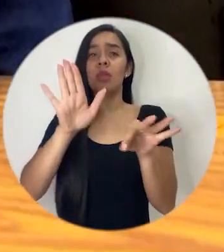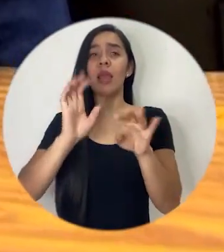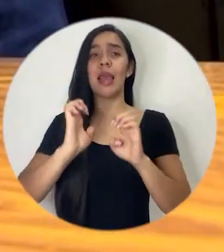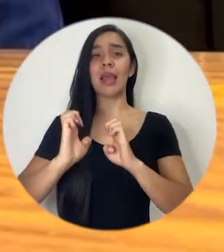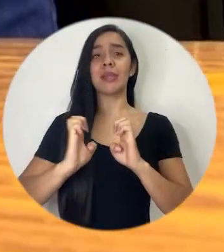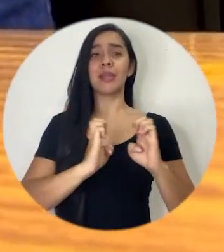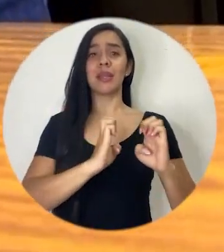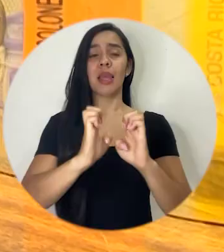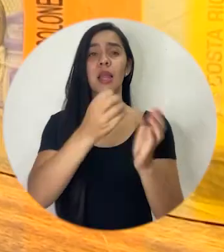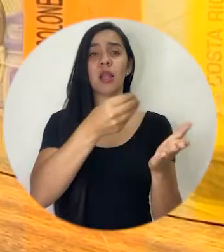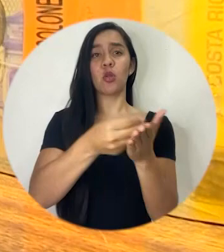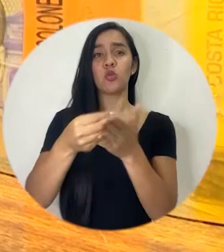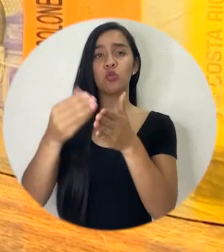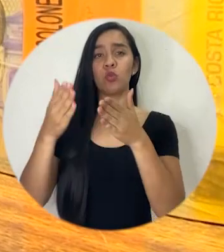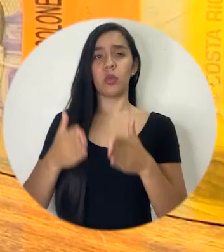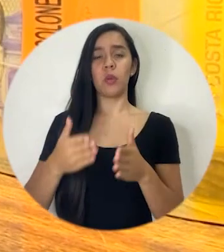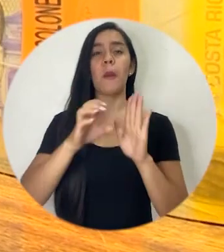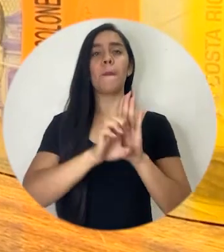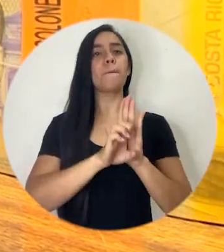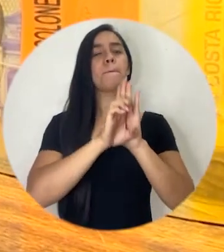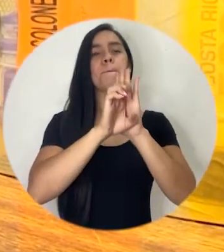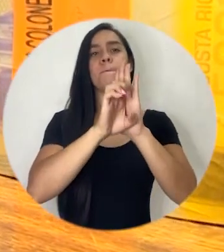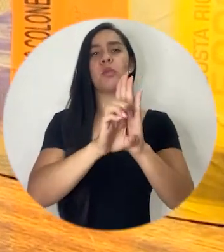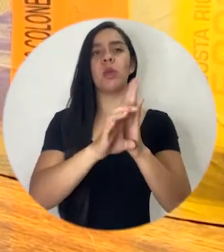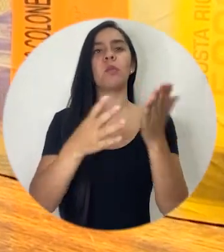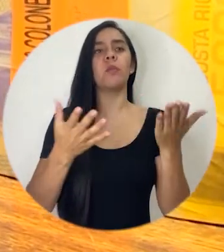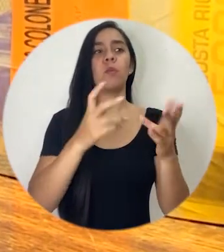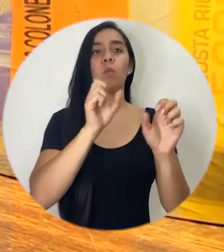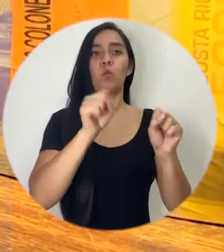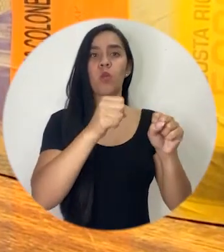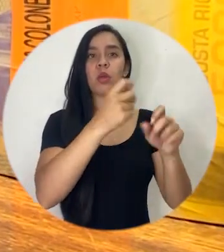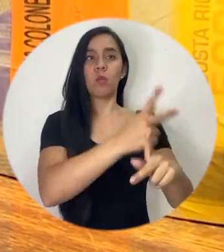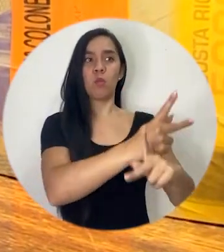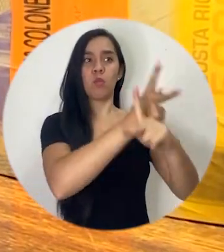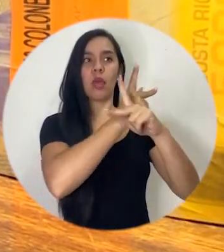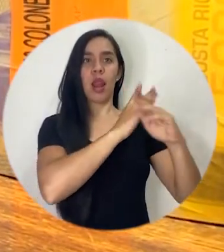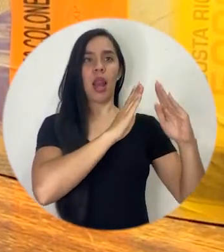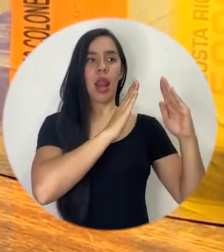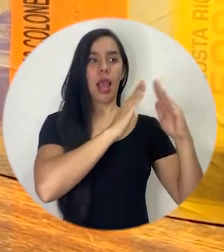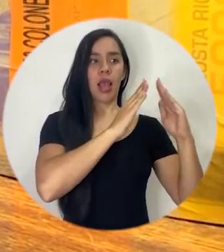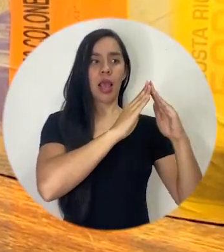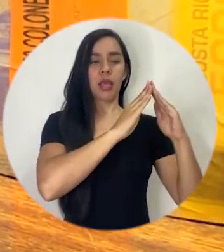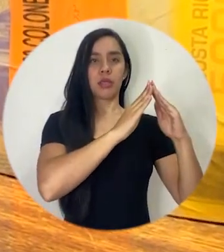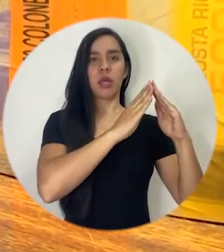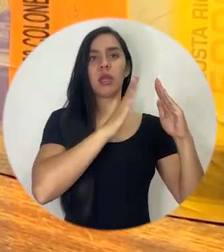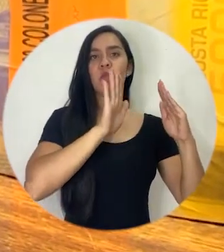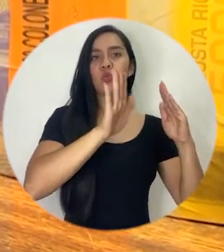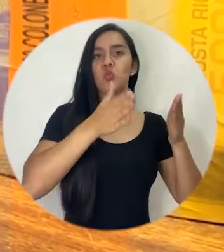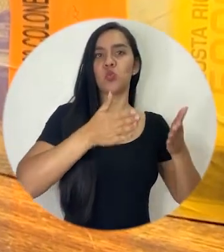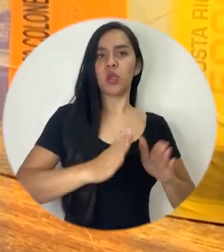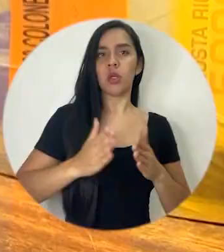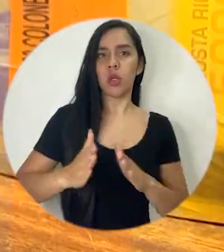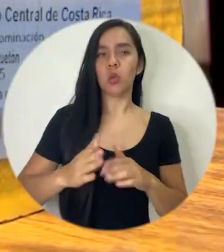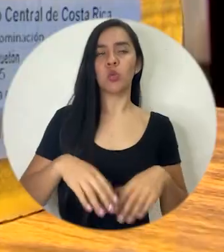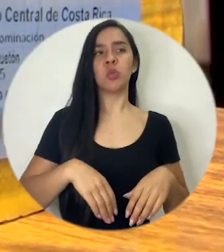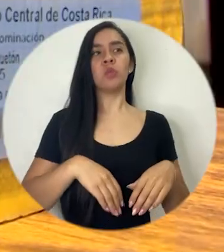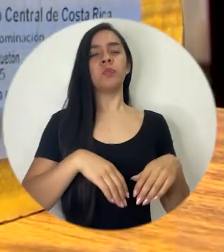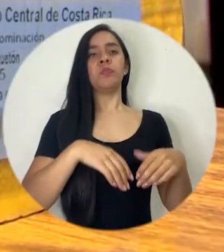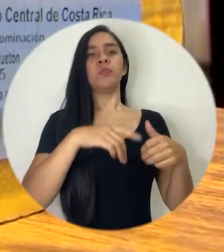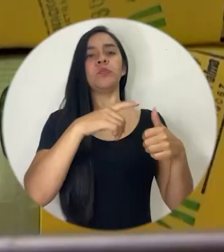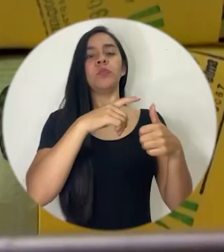los consumidores por ejemplo se puede proteger la casa y habitación de los hijos y exentuarla de una